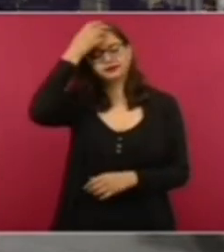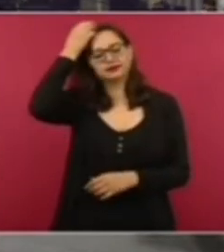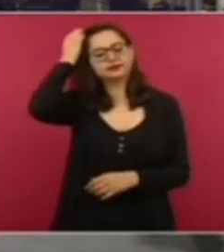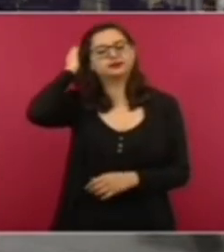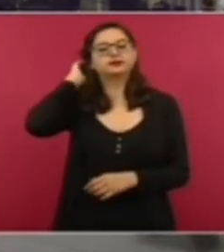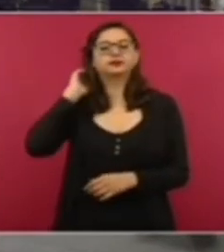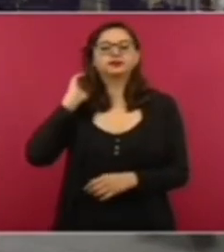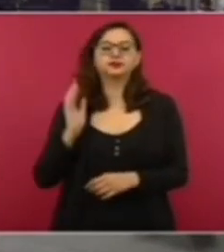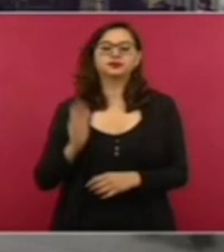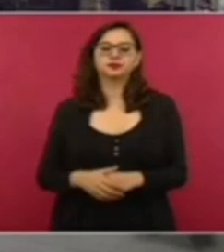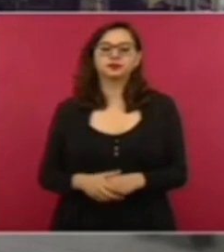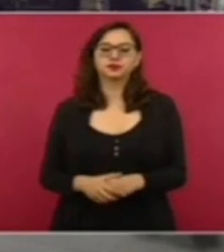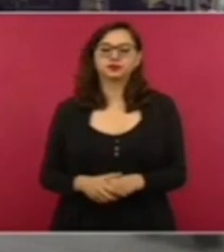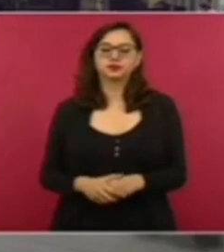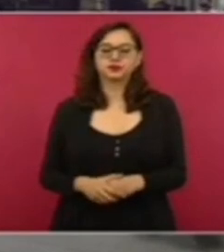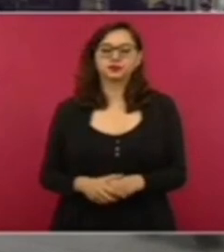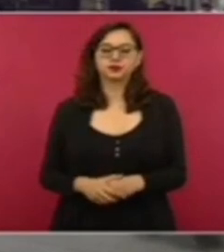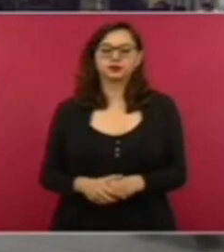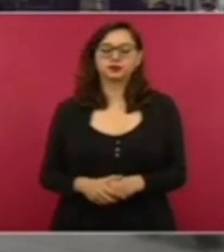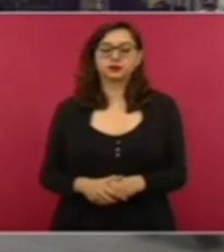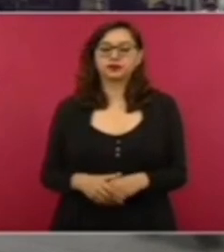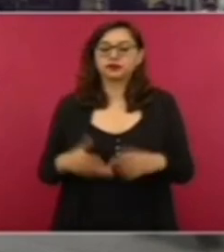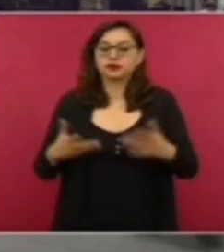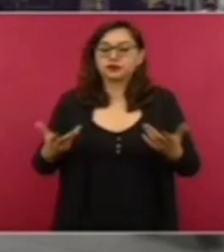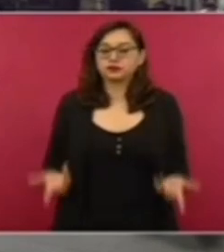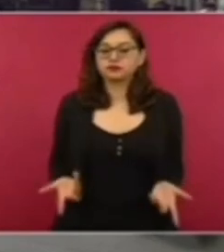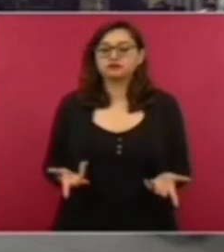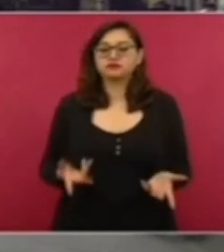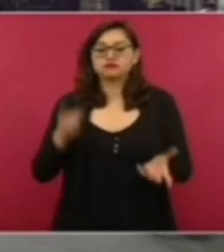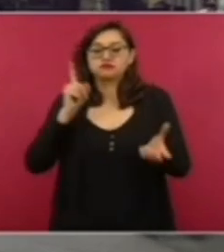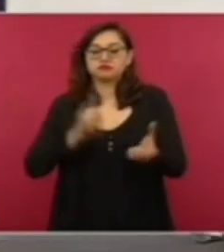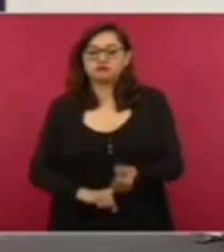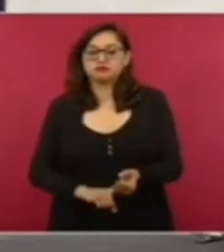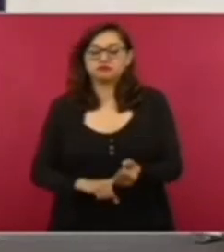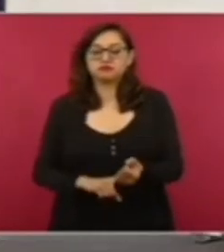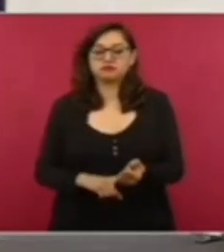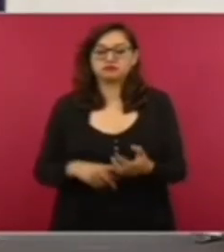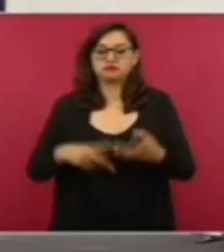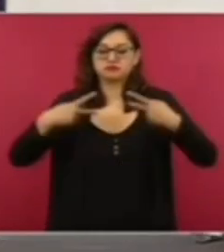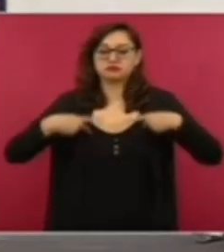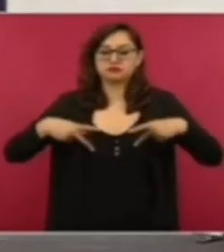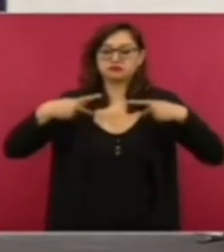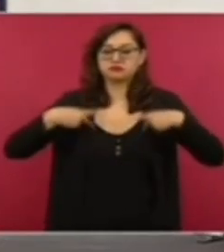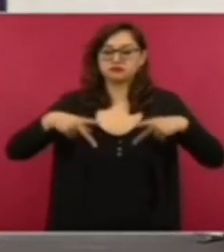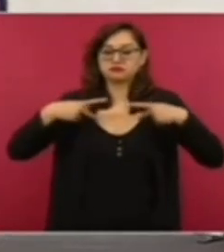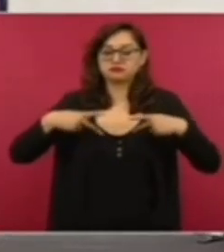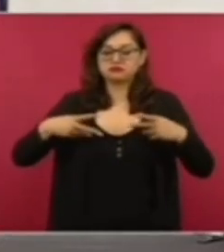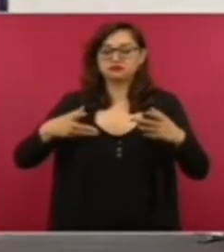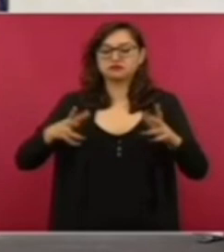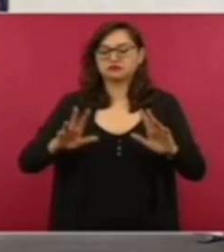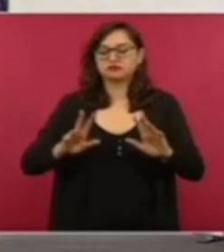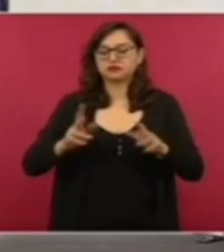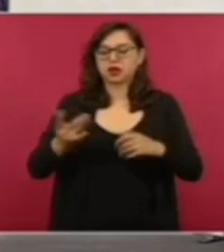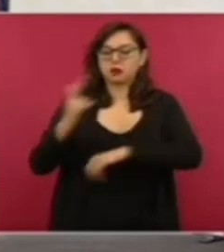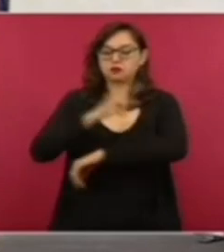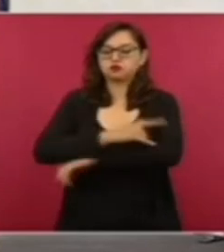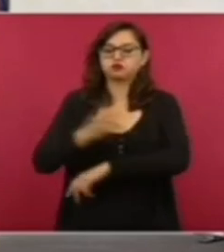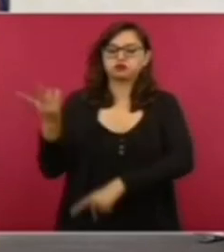En ningún momento los artículos de equipaje de mano representan propaganda